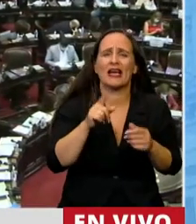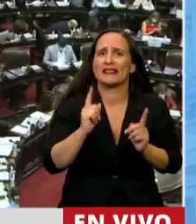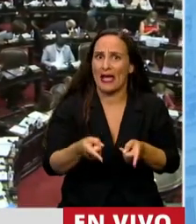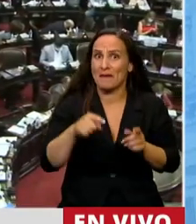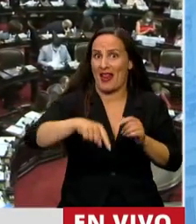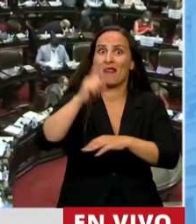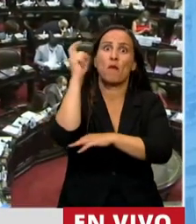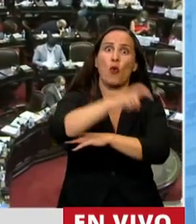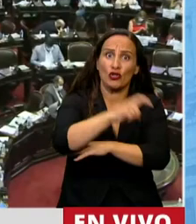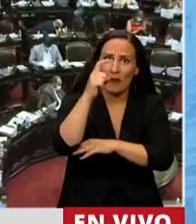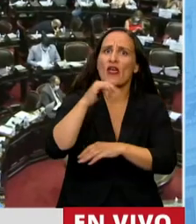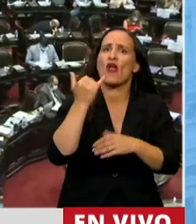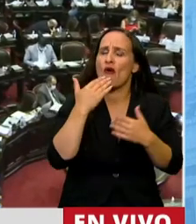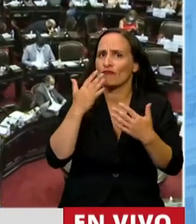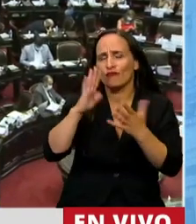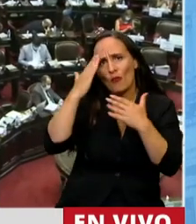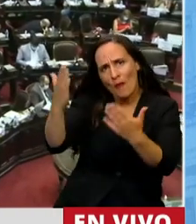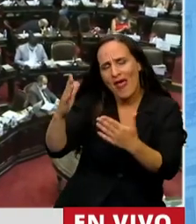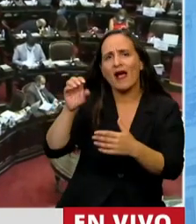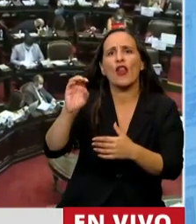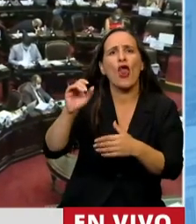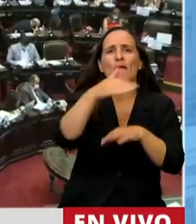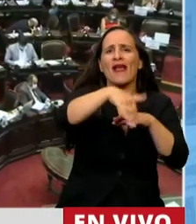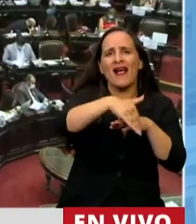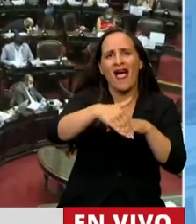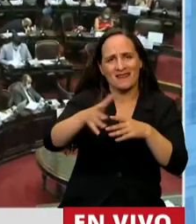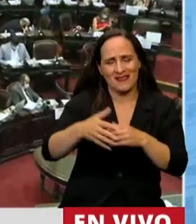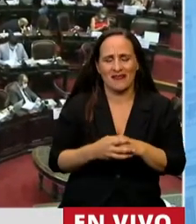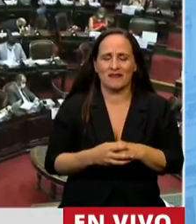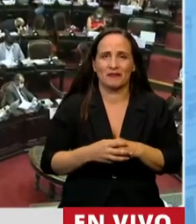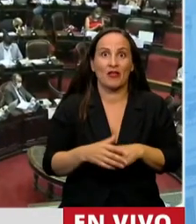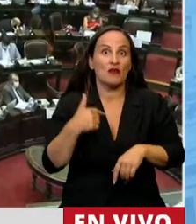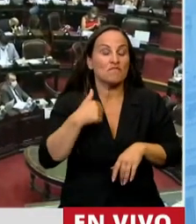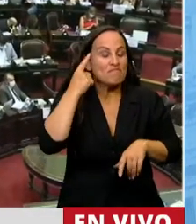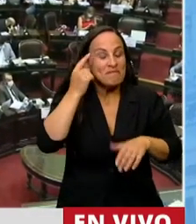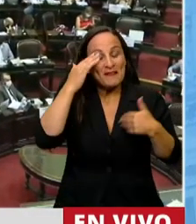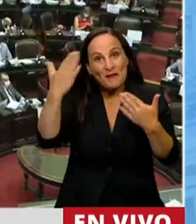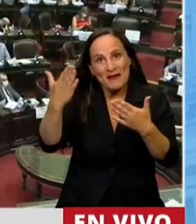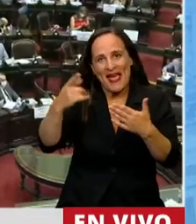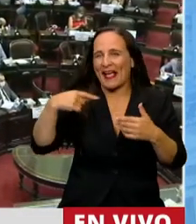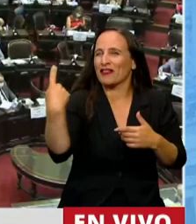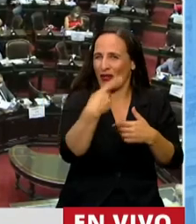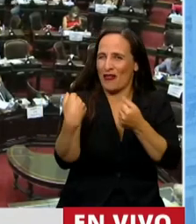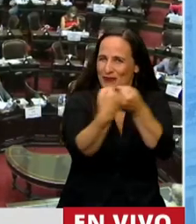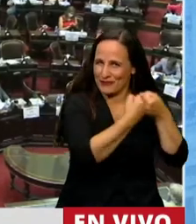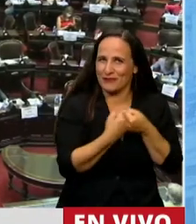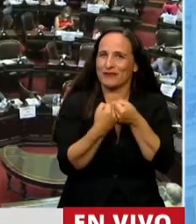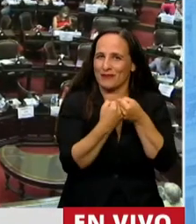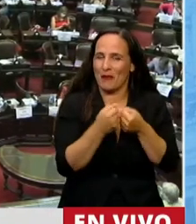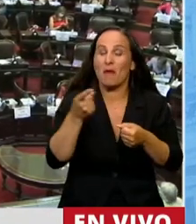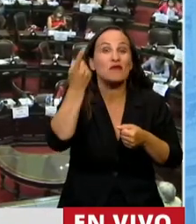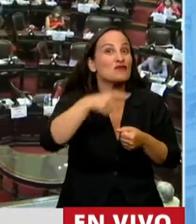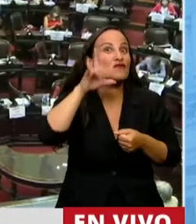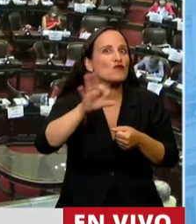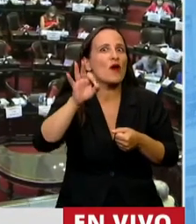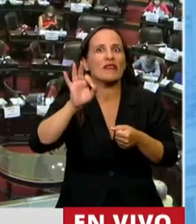Puerto Madero. Creo interpretar a toda la Cámara en este homenaje por el sesquicentenario del